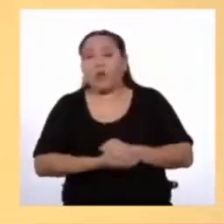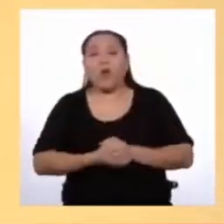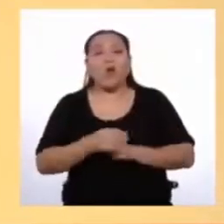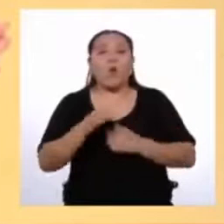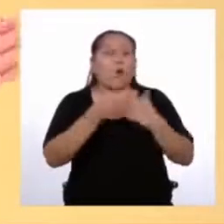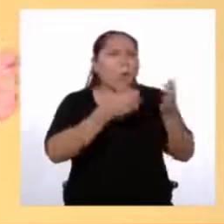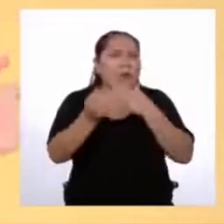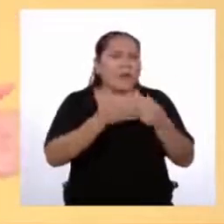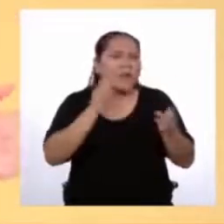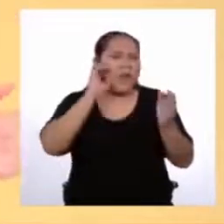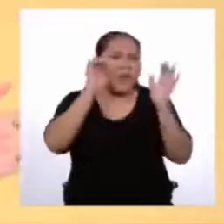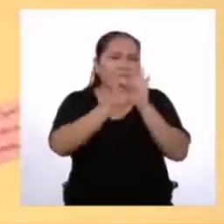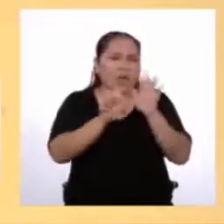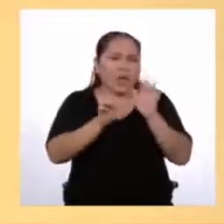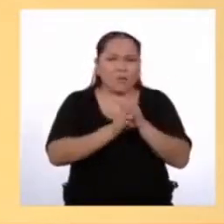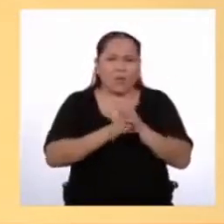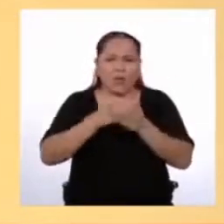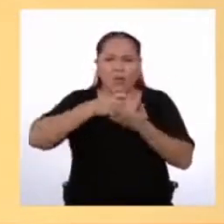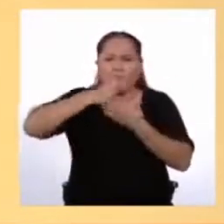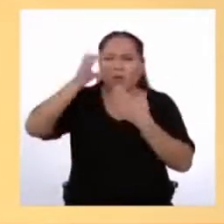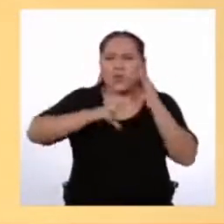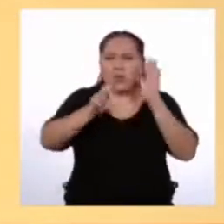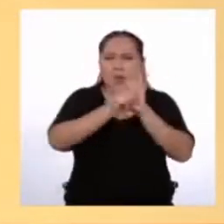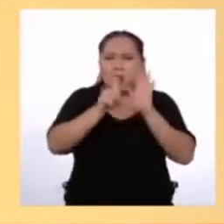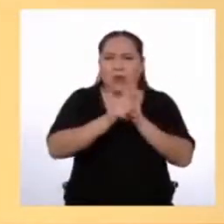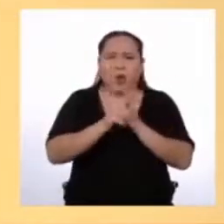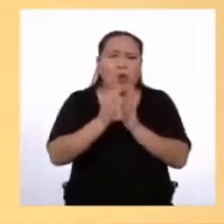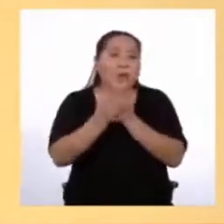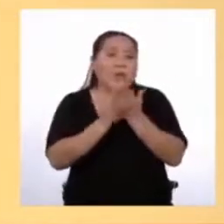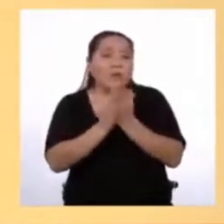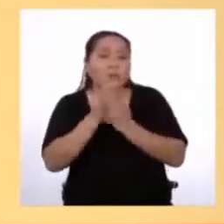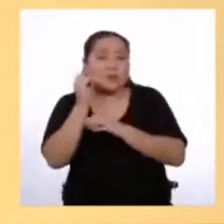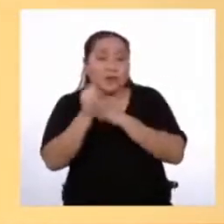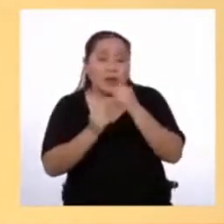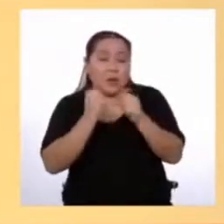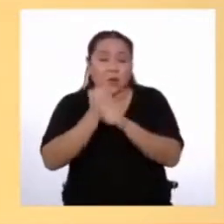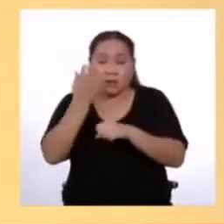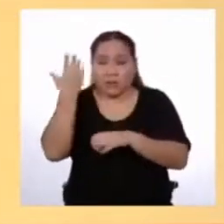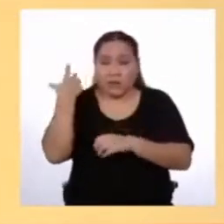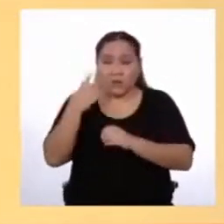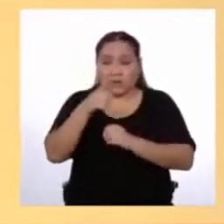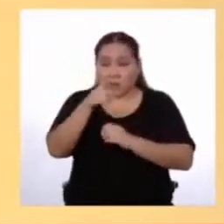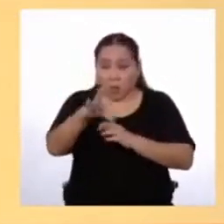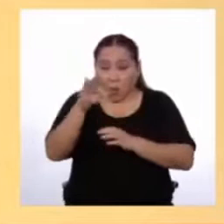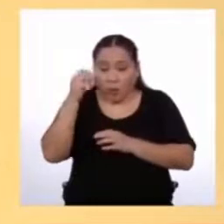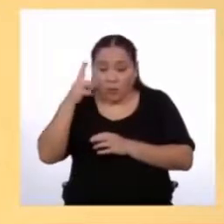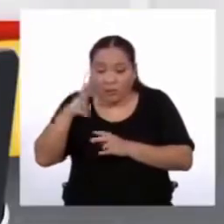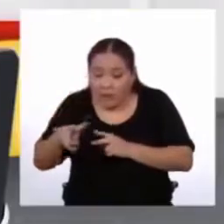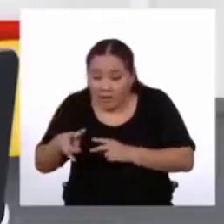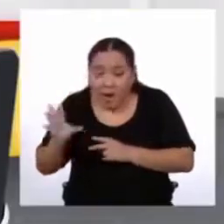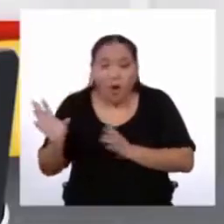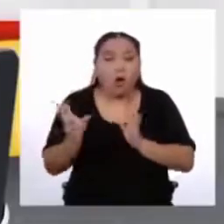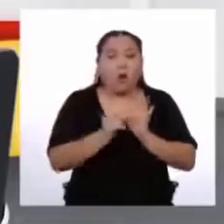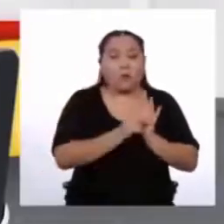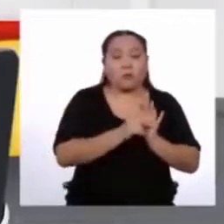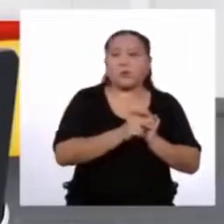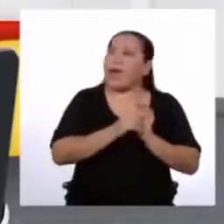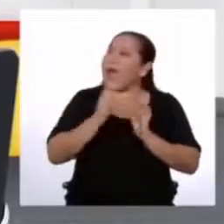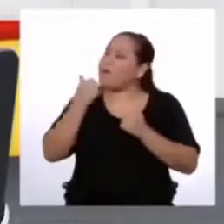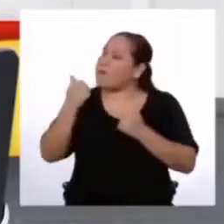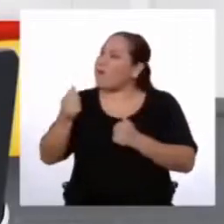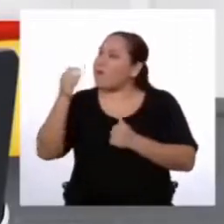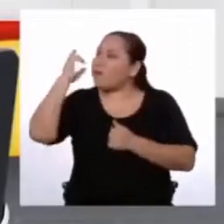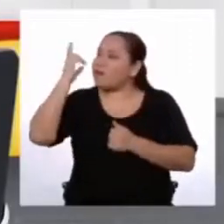proyecto de ley Que encuentren en internet O en los libros del año pasado Lo máximo profesora Ahora que ya